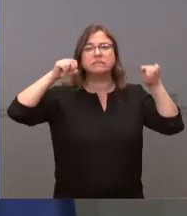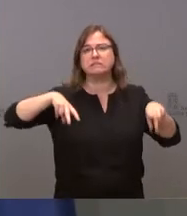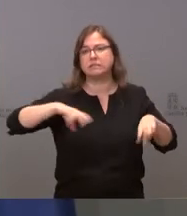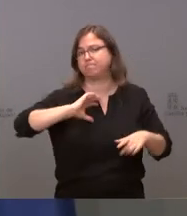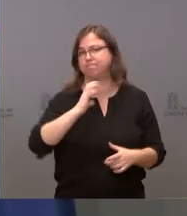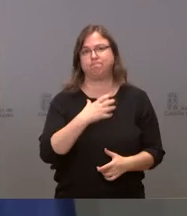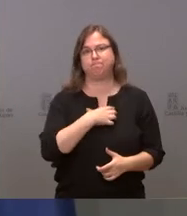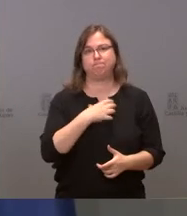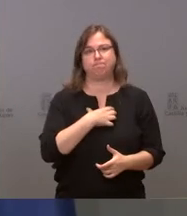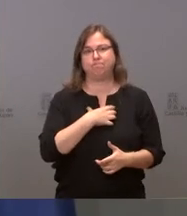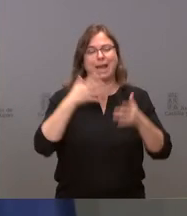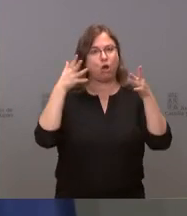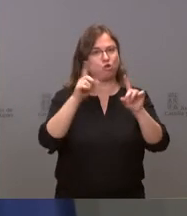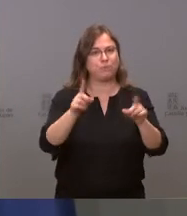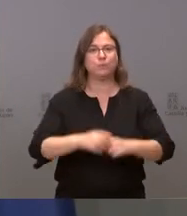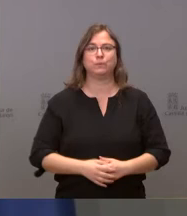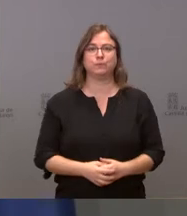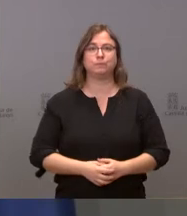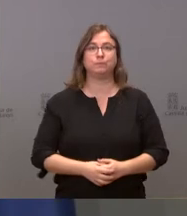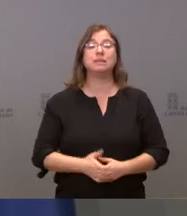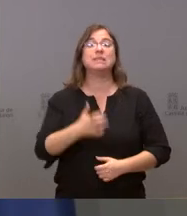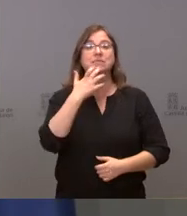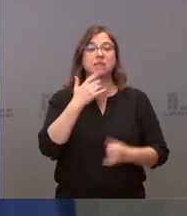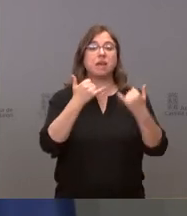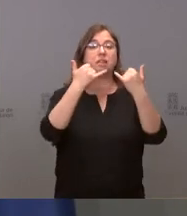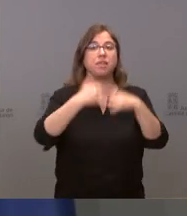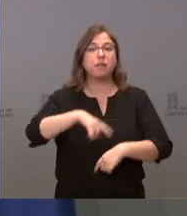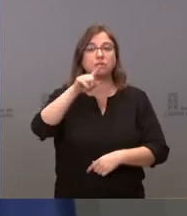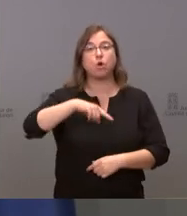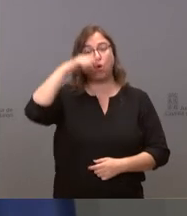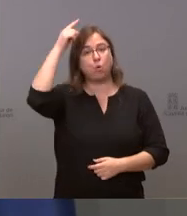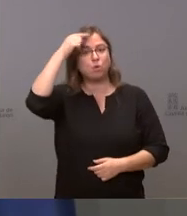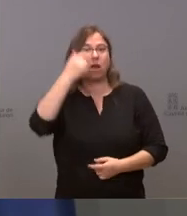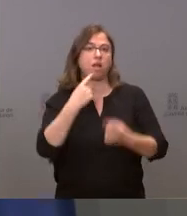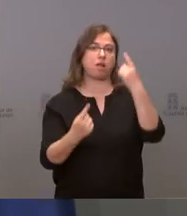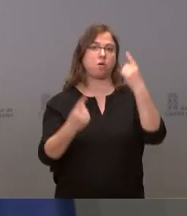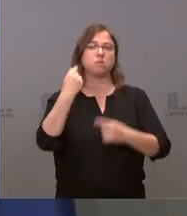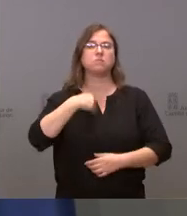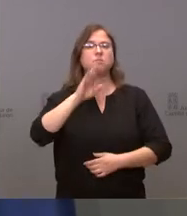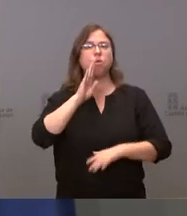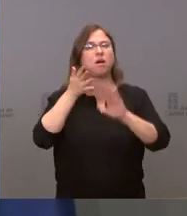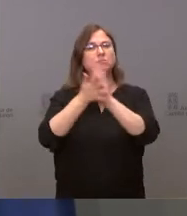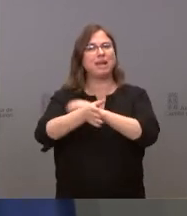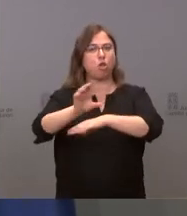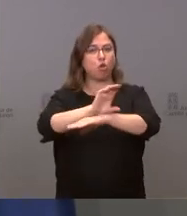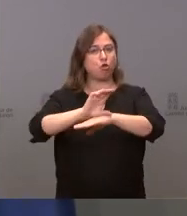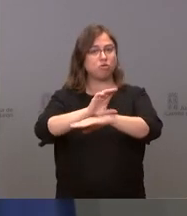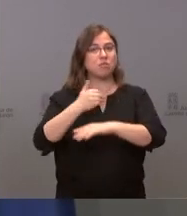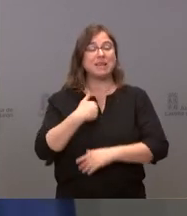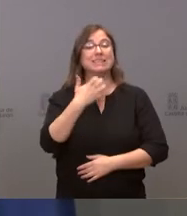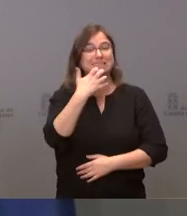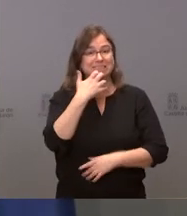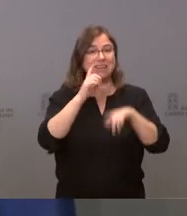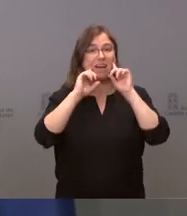son recomendables. Si se van a celebrar eventos culturales, como ya dijo el consejero, tienen que ser